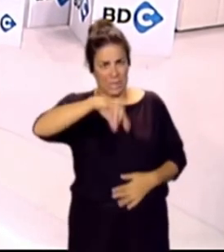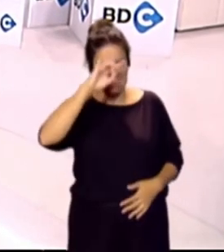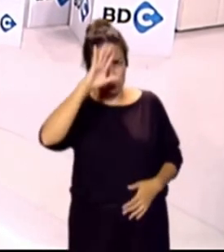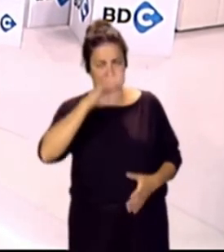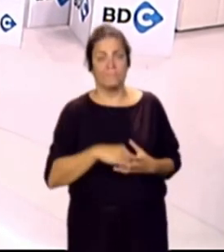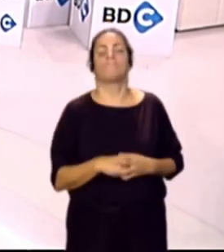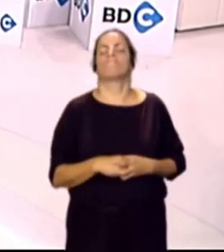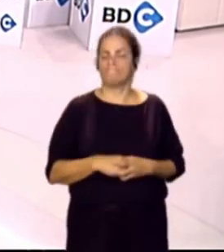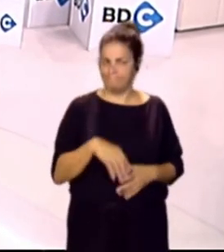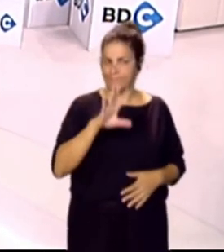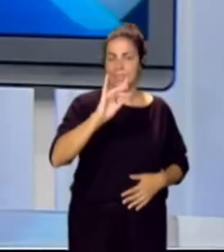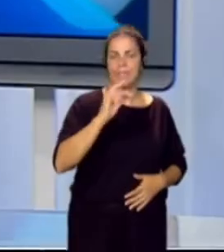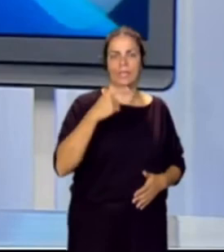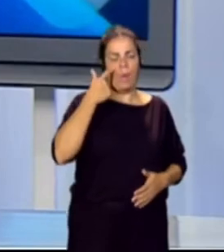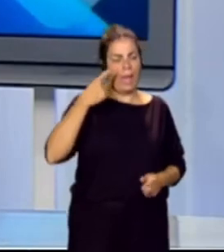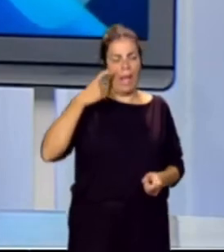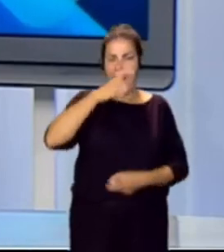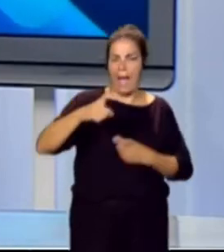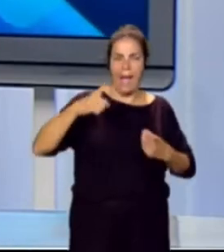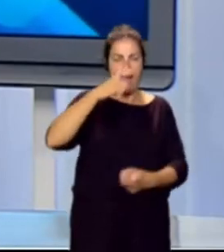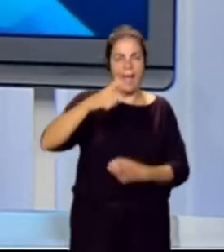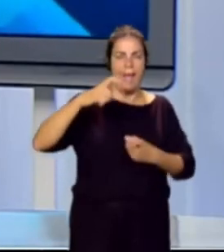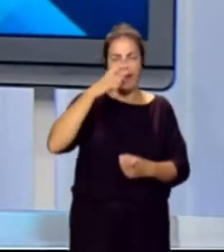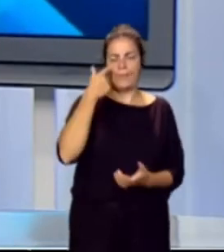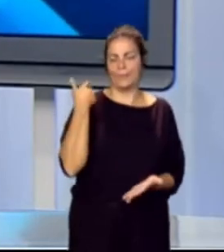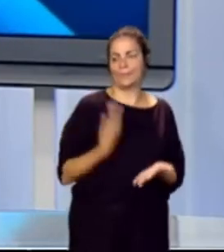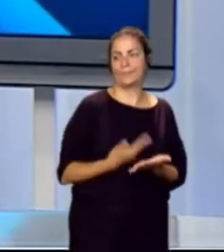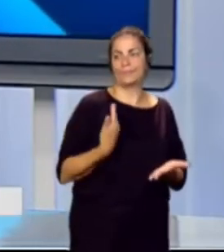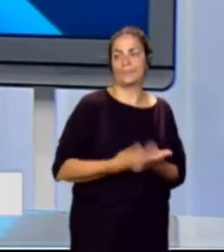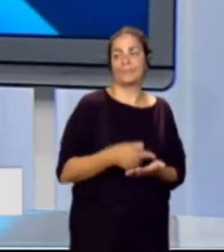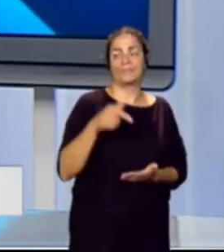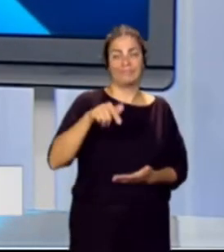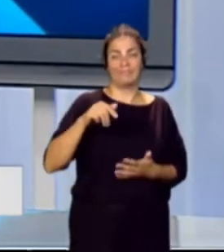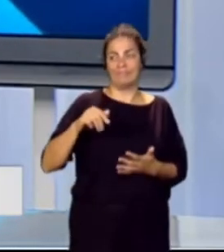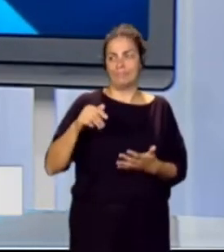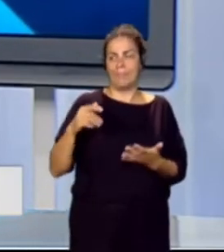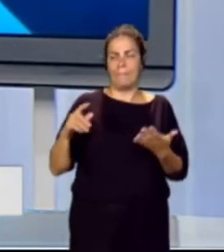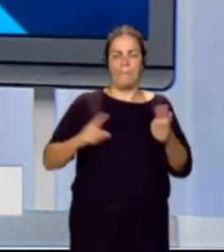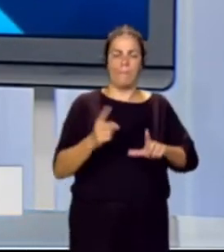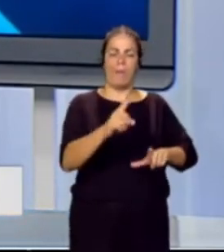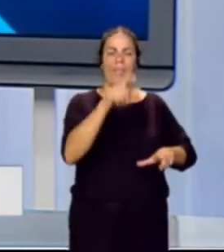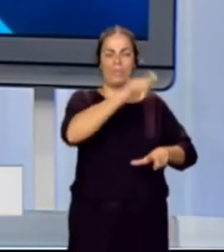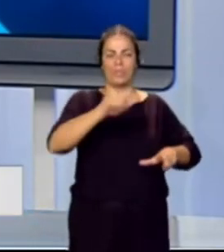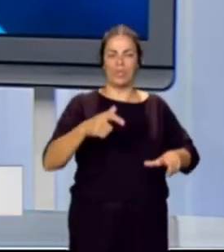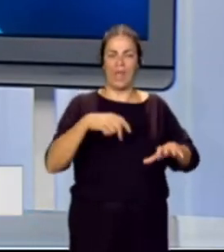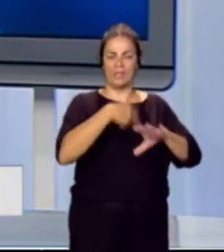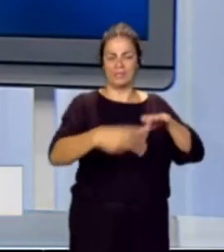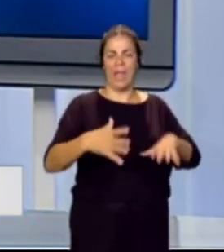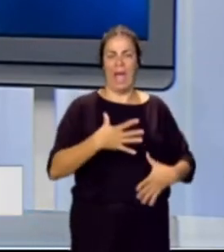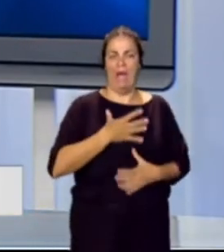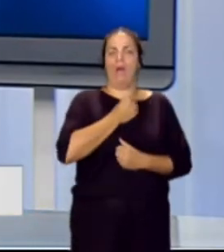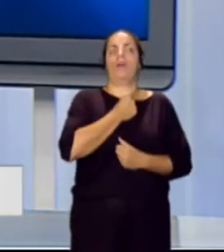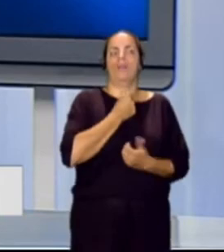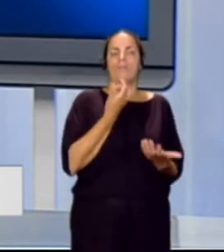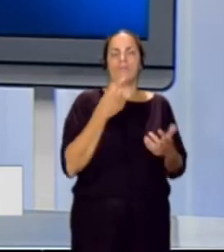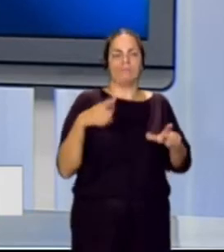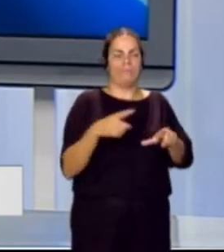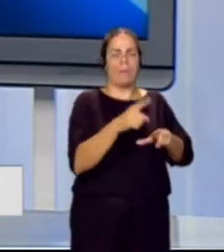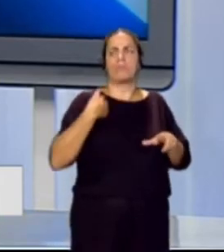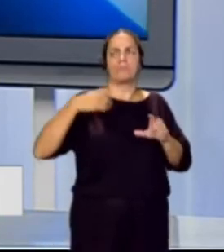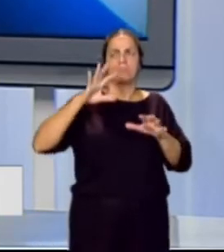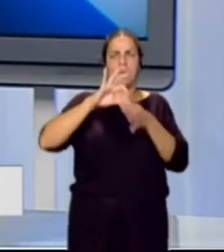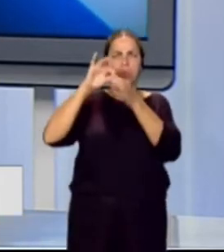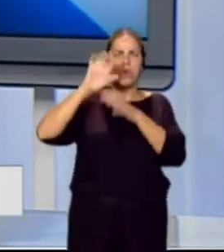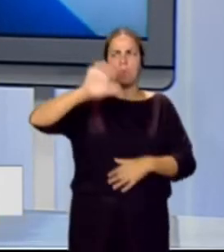Efectivamente, lo comprobamos año tras año. Este es el octavo mapa de ahogamientos, un trabajo que no se hace en ningún punto de la Unión Europea y en muy